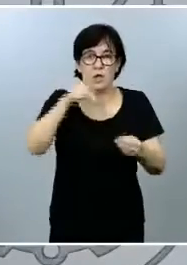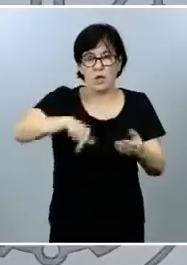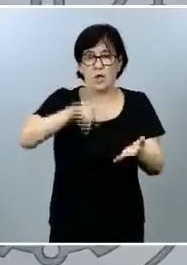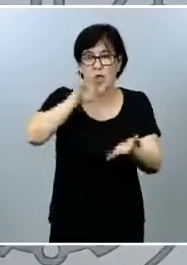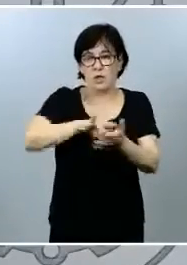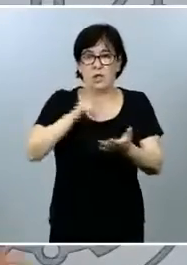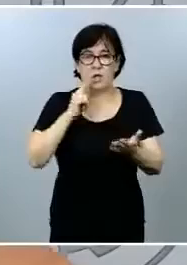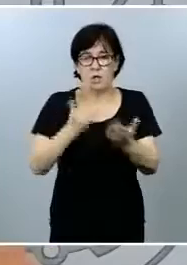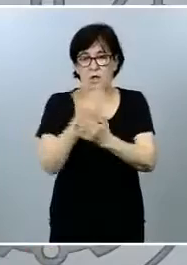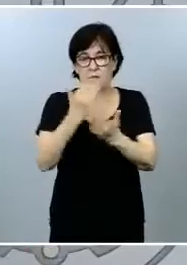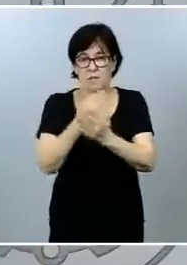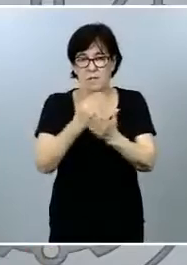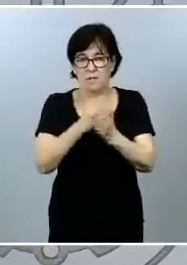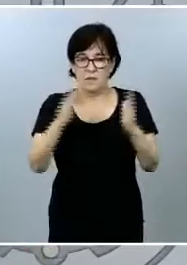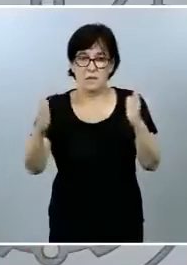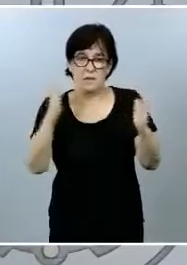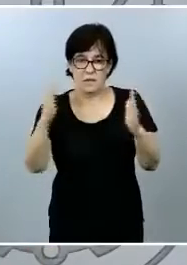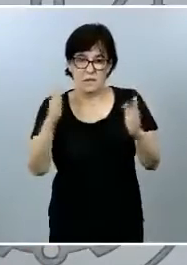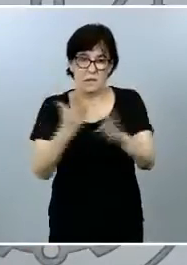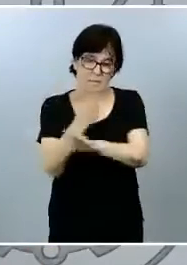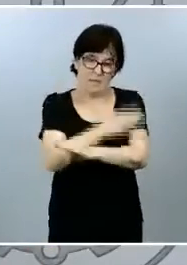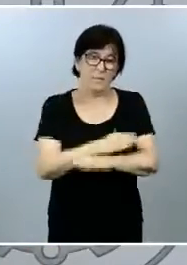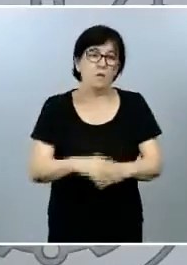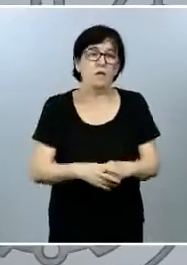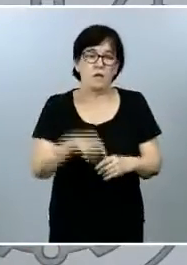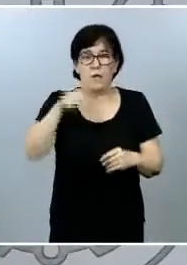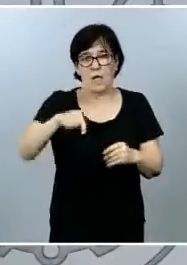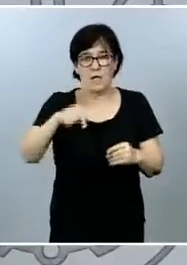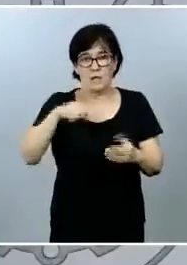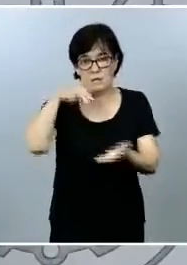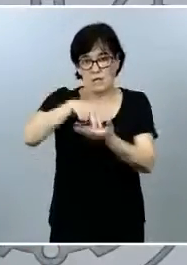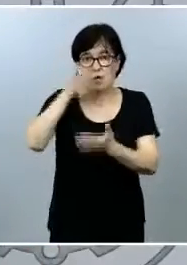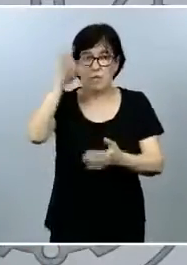días previos a esta comparecencia